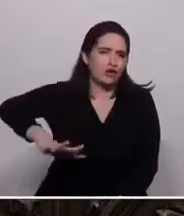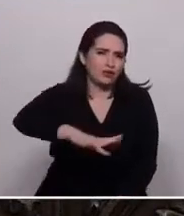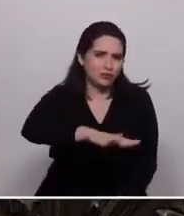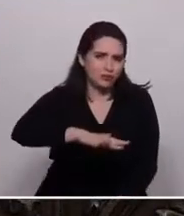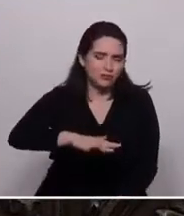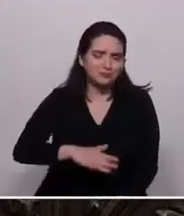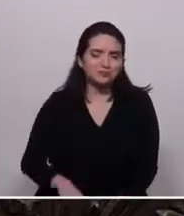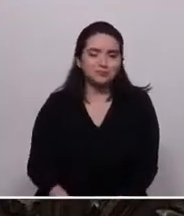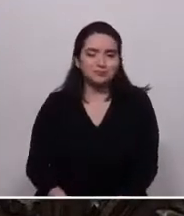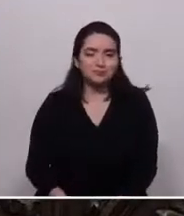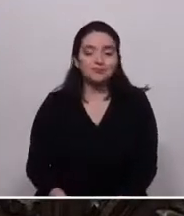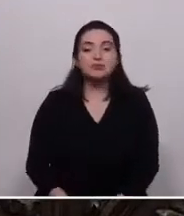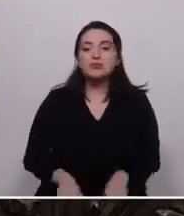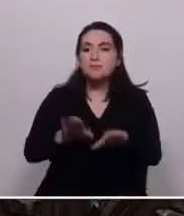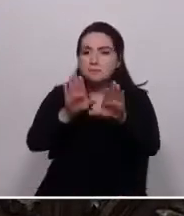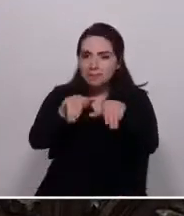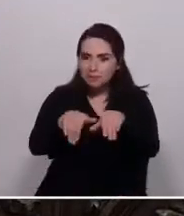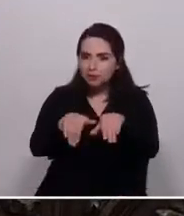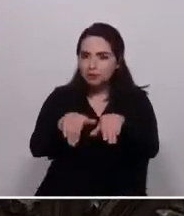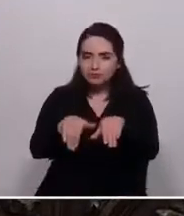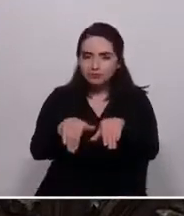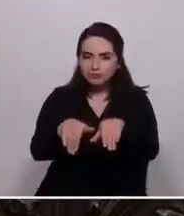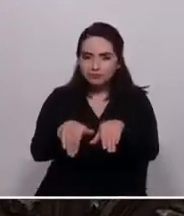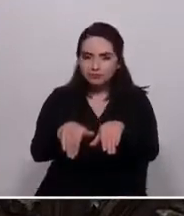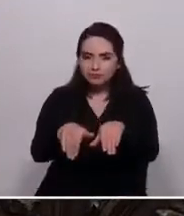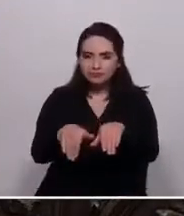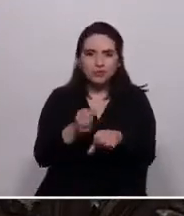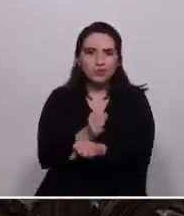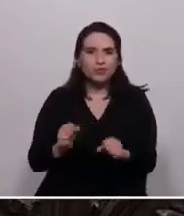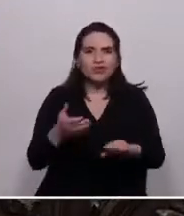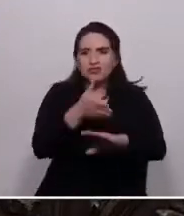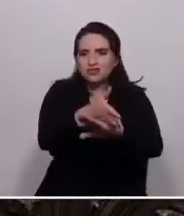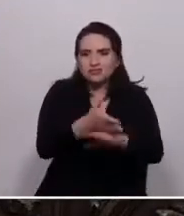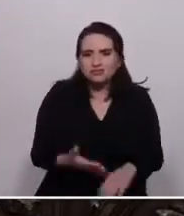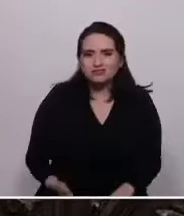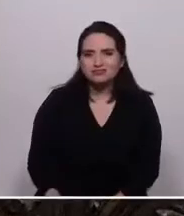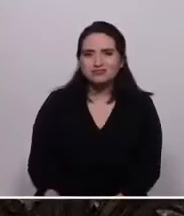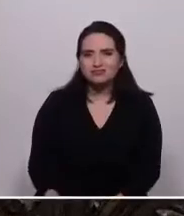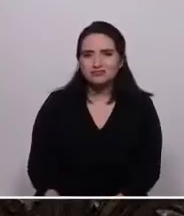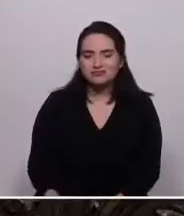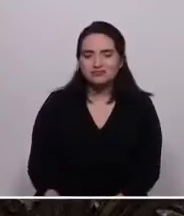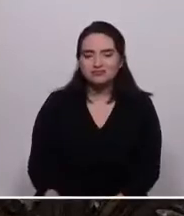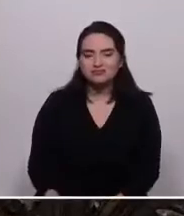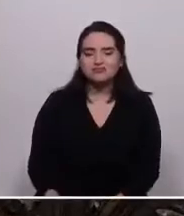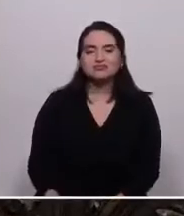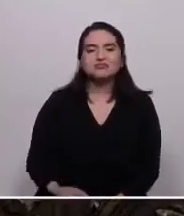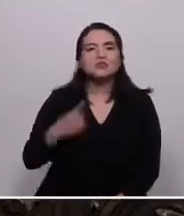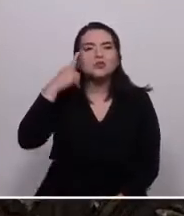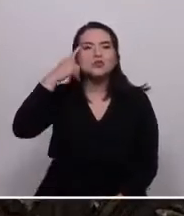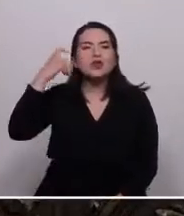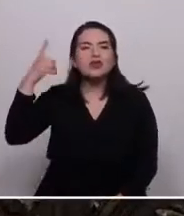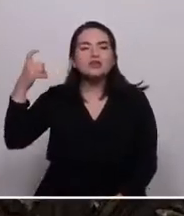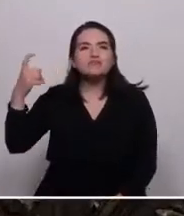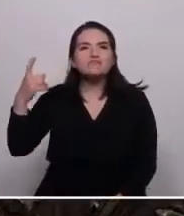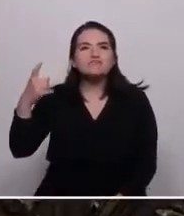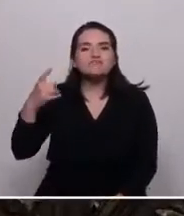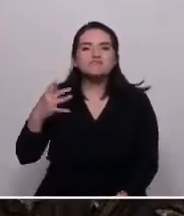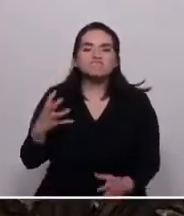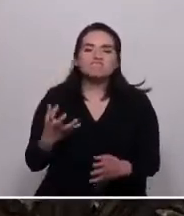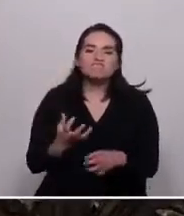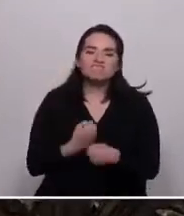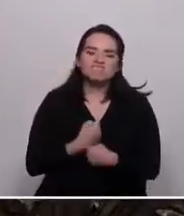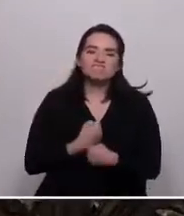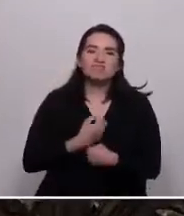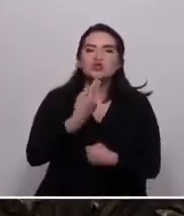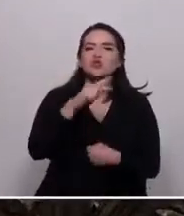que es lo mismo que no pudiesen ir? ¿Cuántos sueños quedarán guardados en sus mochilas para